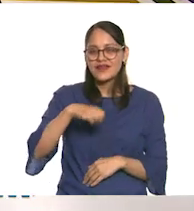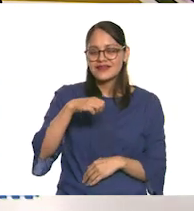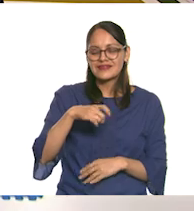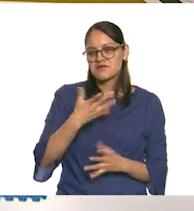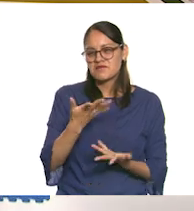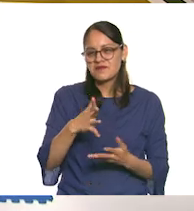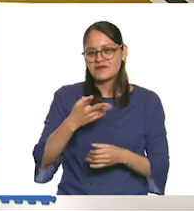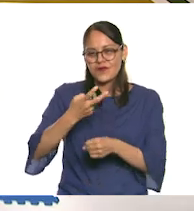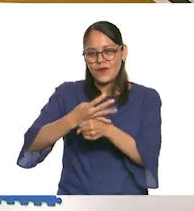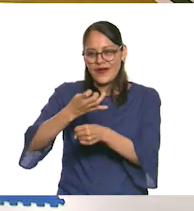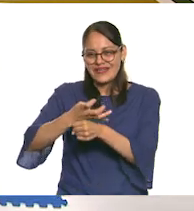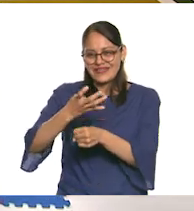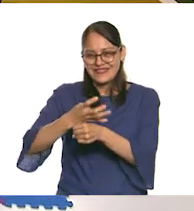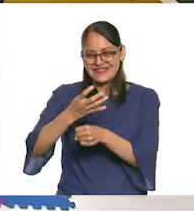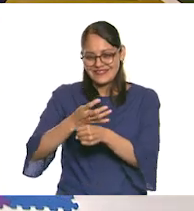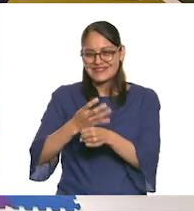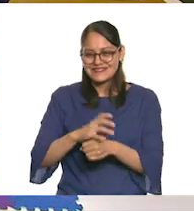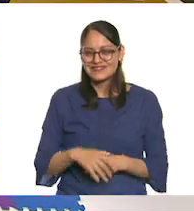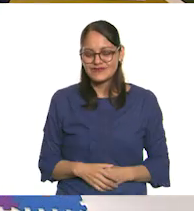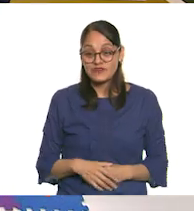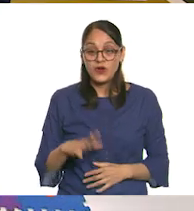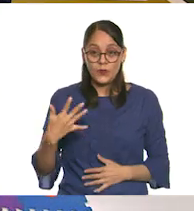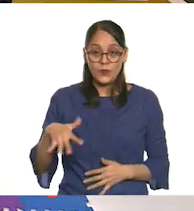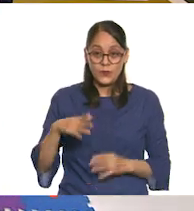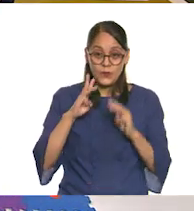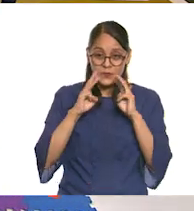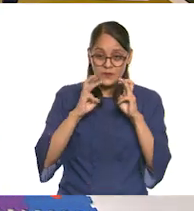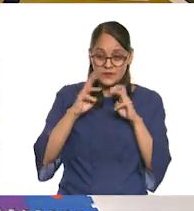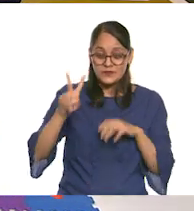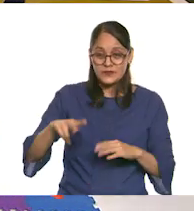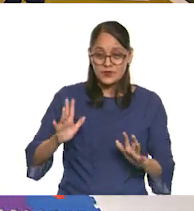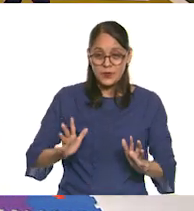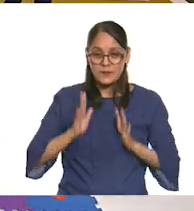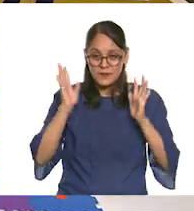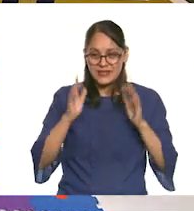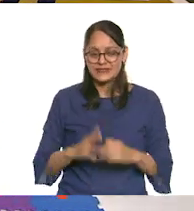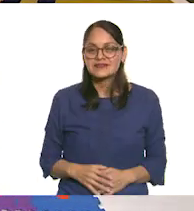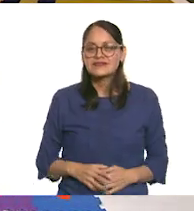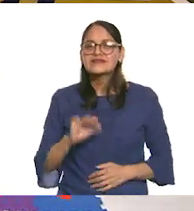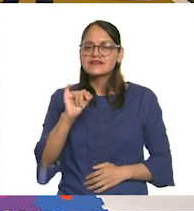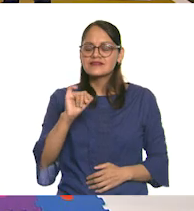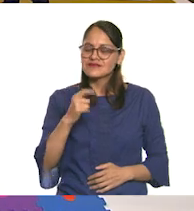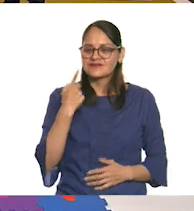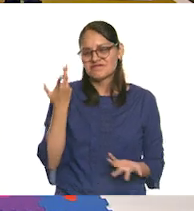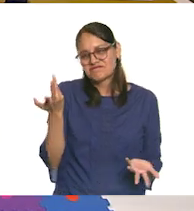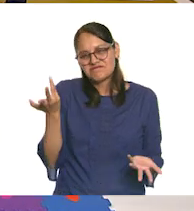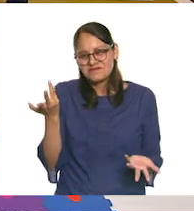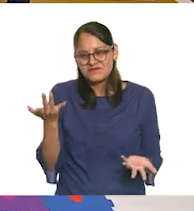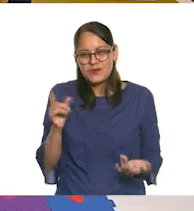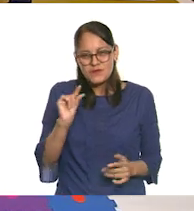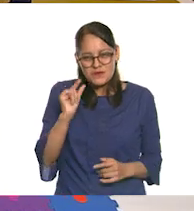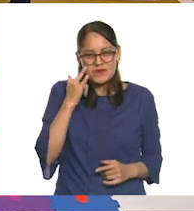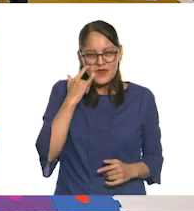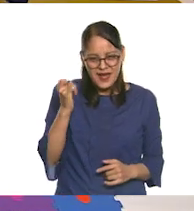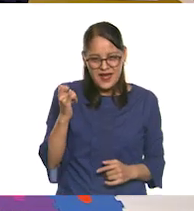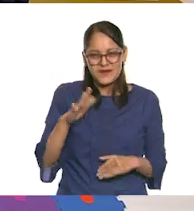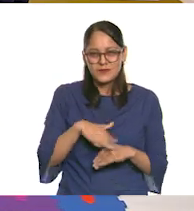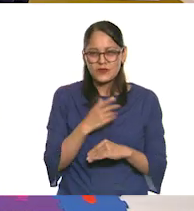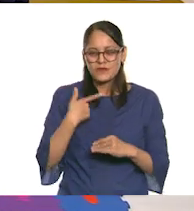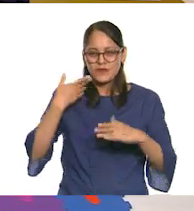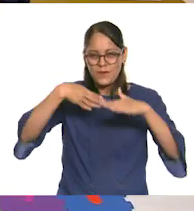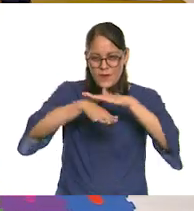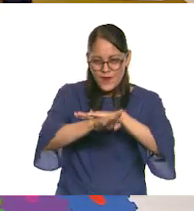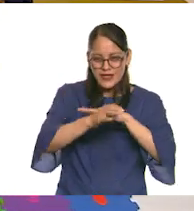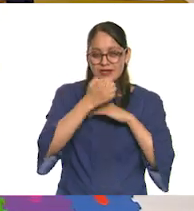grado. Guau, eso sí es una sorpresa para todos, niñas y niños. Sí, era una situación bastante extraña ir a la escuela,